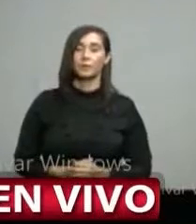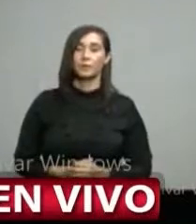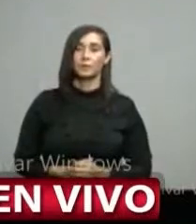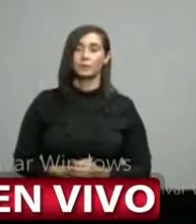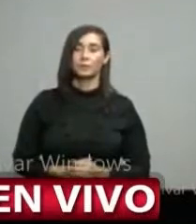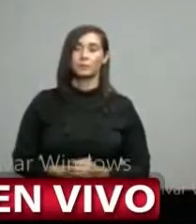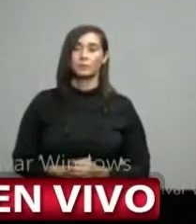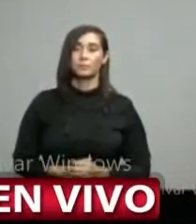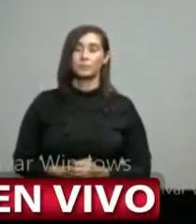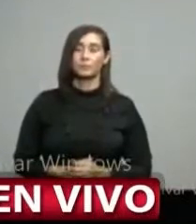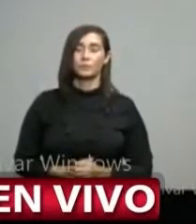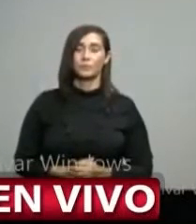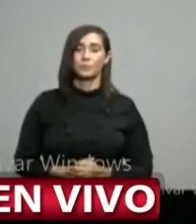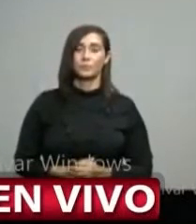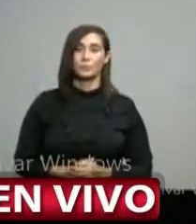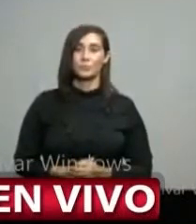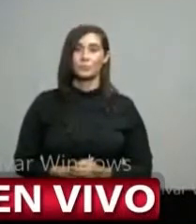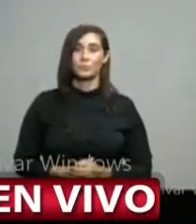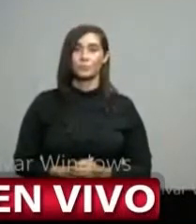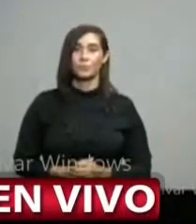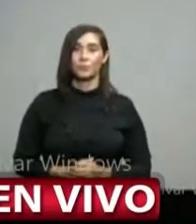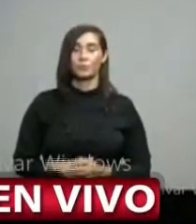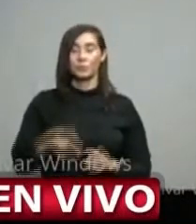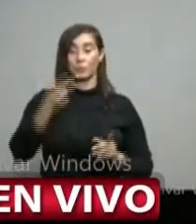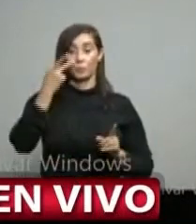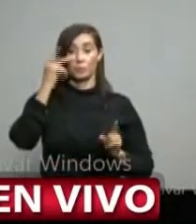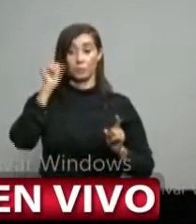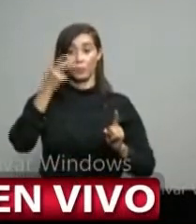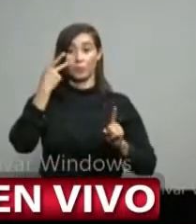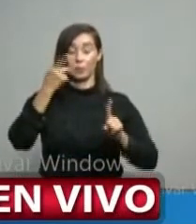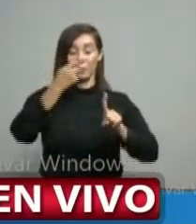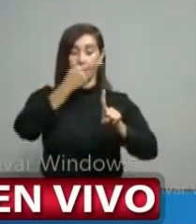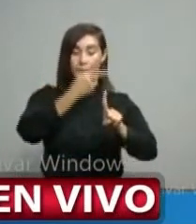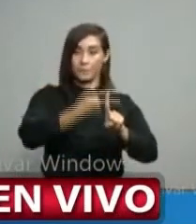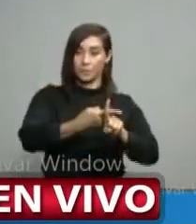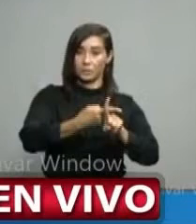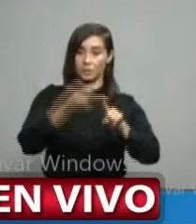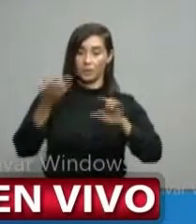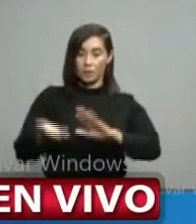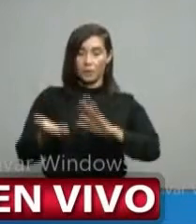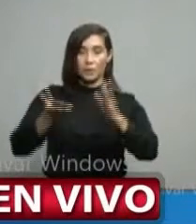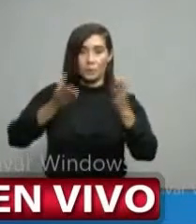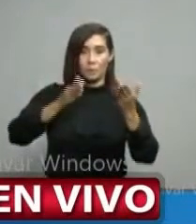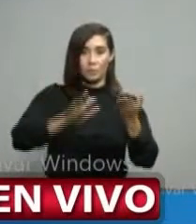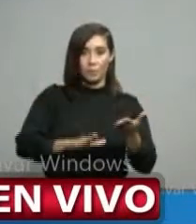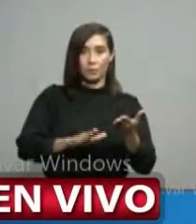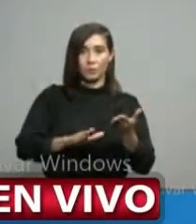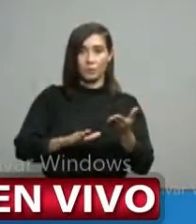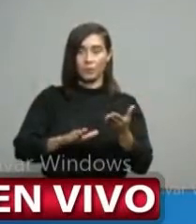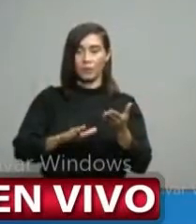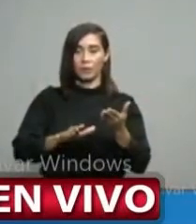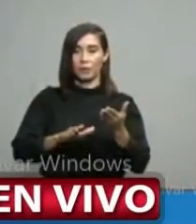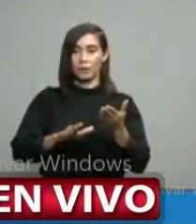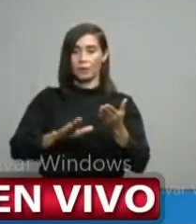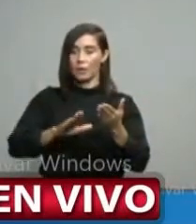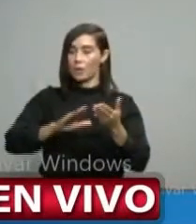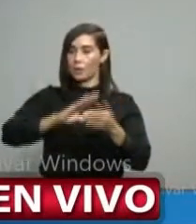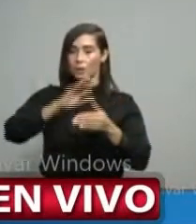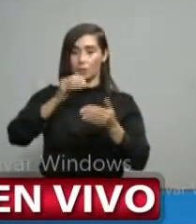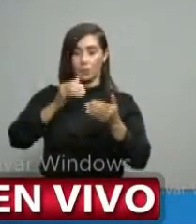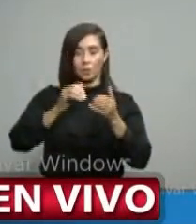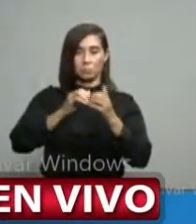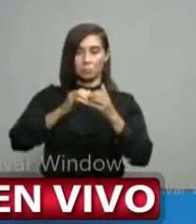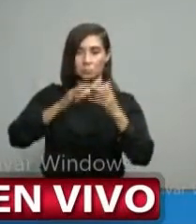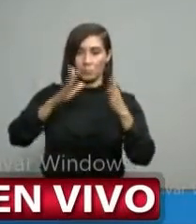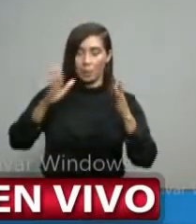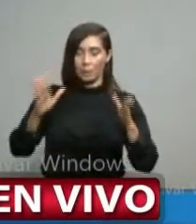descenso de manera que tanto positividad como letalidad con todo y la apertura que hemos